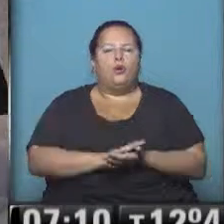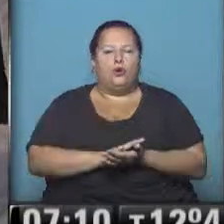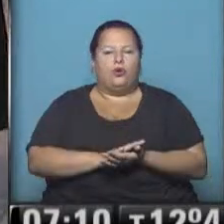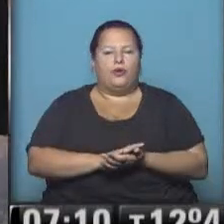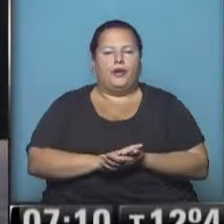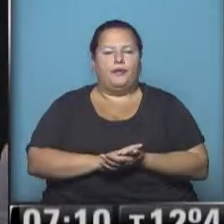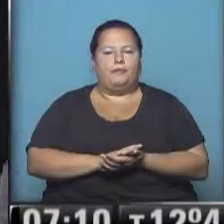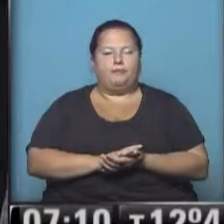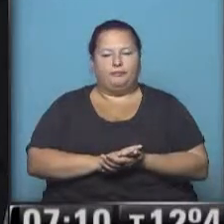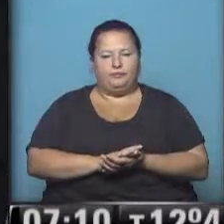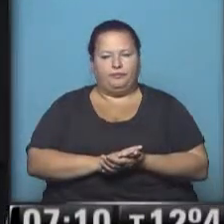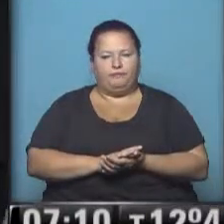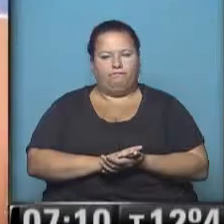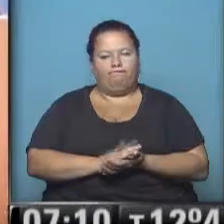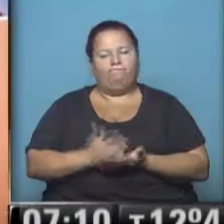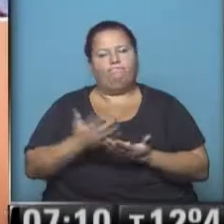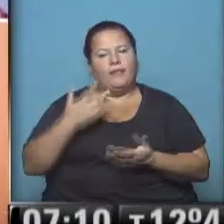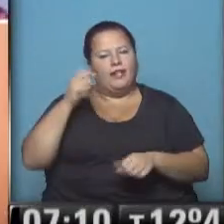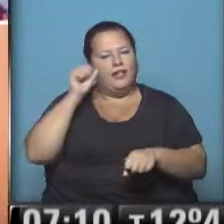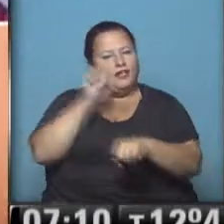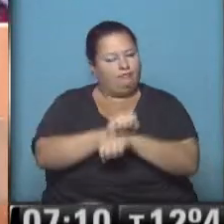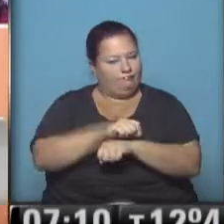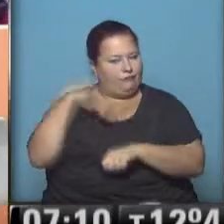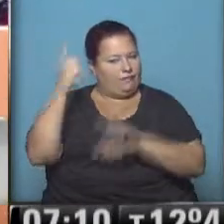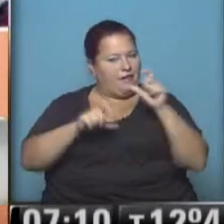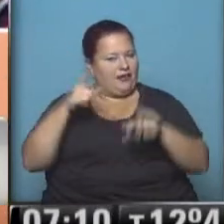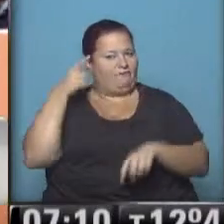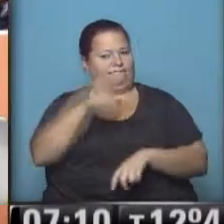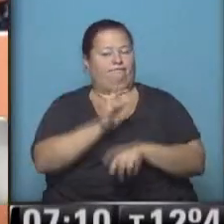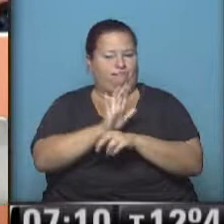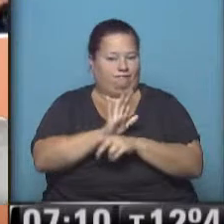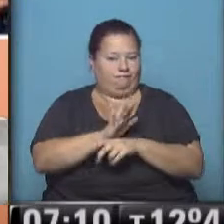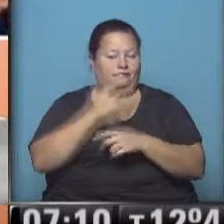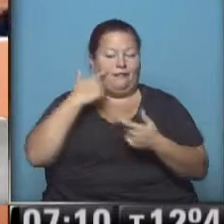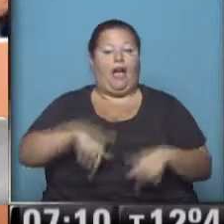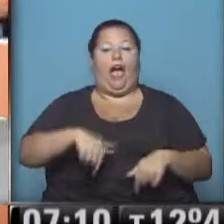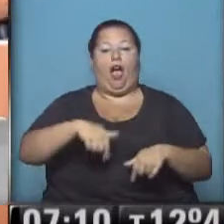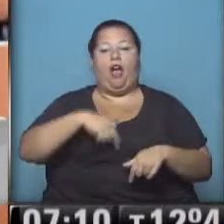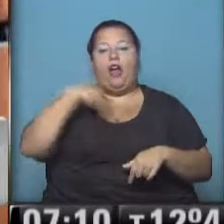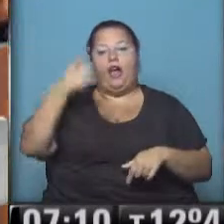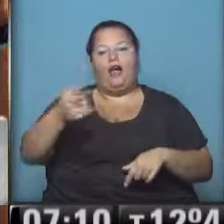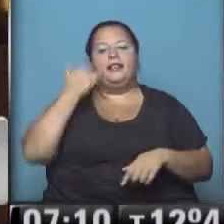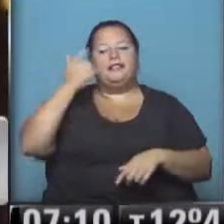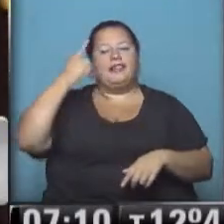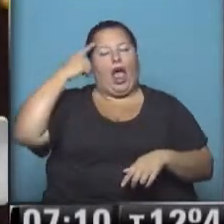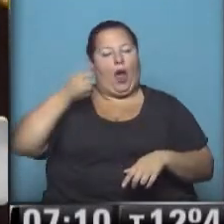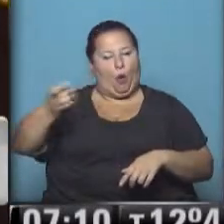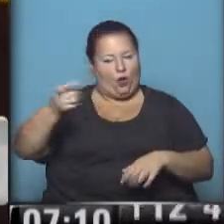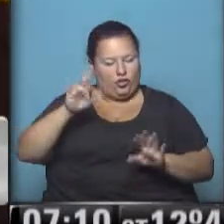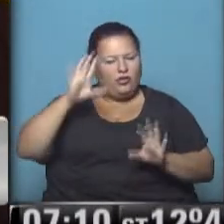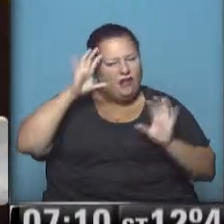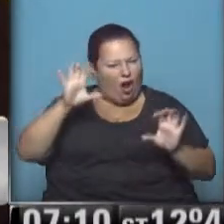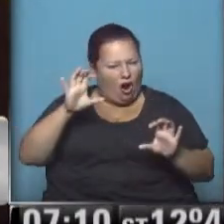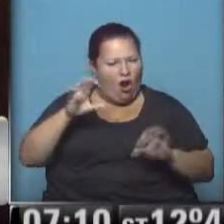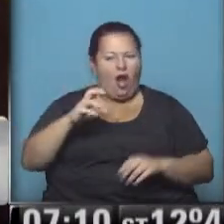Lo que ha sido una condena social en principio, se podría decir, que se ha trasladado a los ámbitos académicos. Usted recordará,